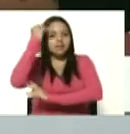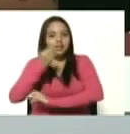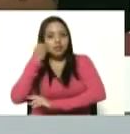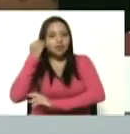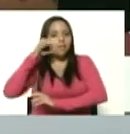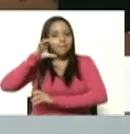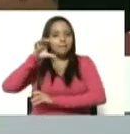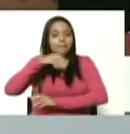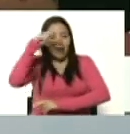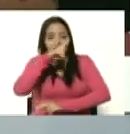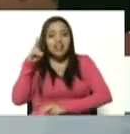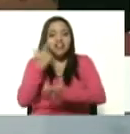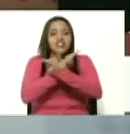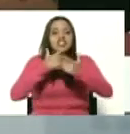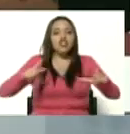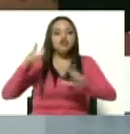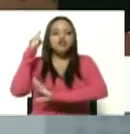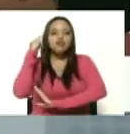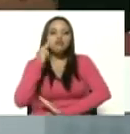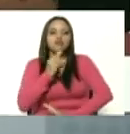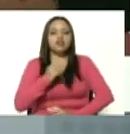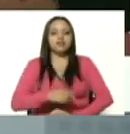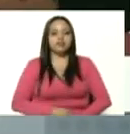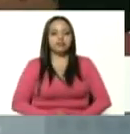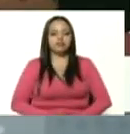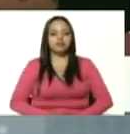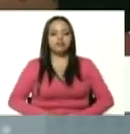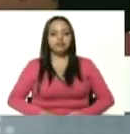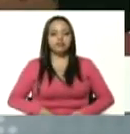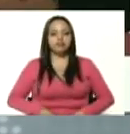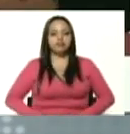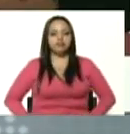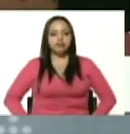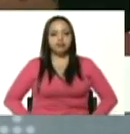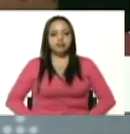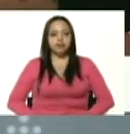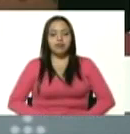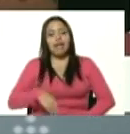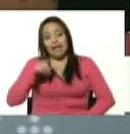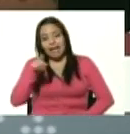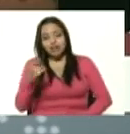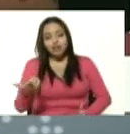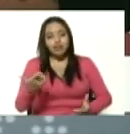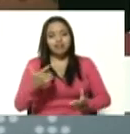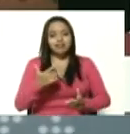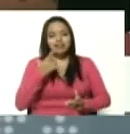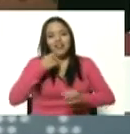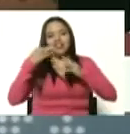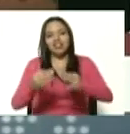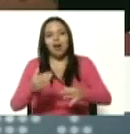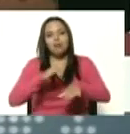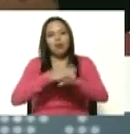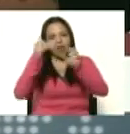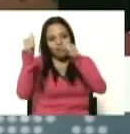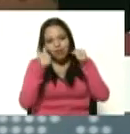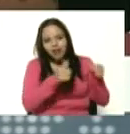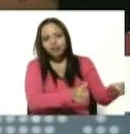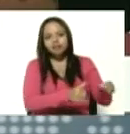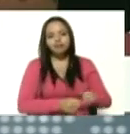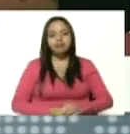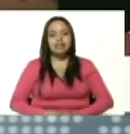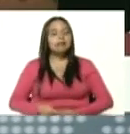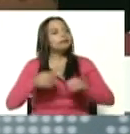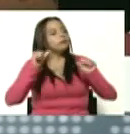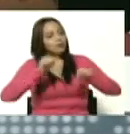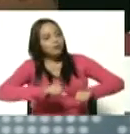libertador Simón Bolívar la razón fundamental fue esa presidente así es muy importante lo